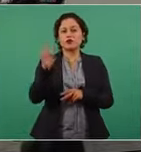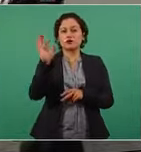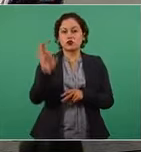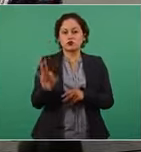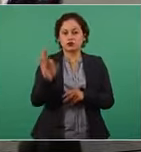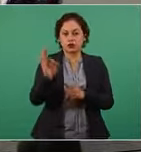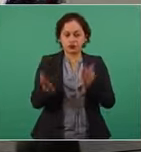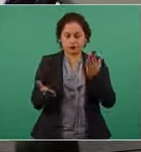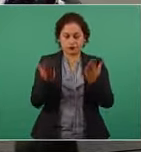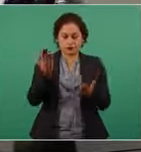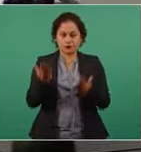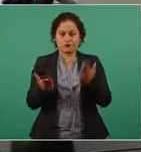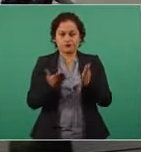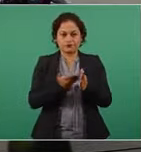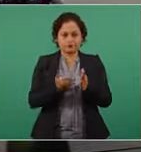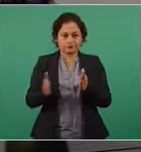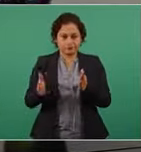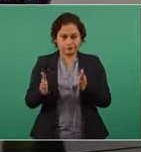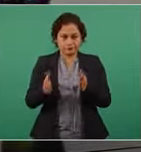Tomen nota,